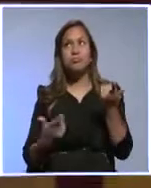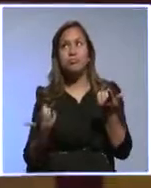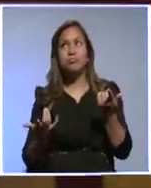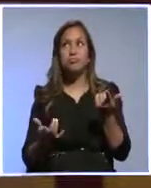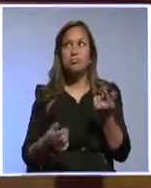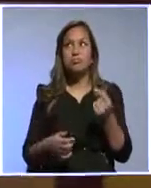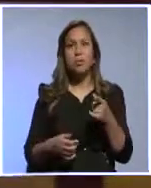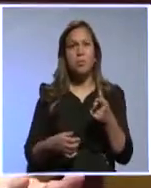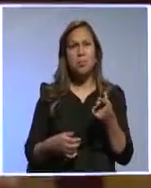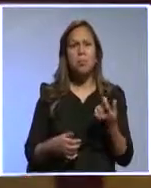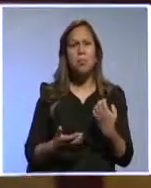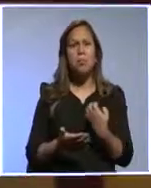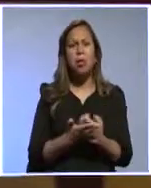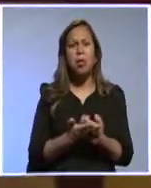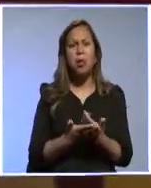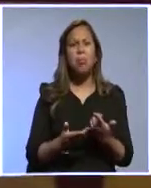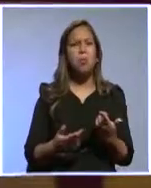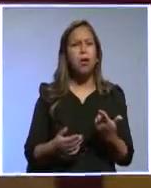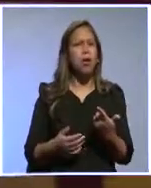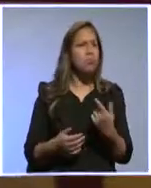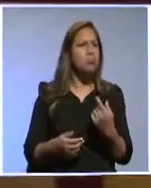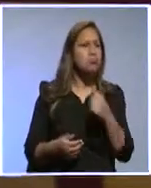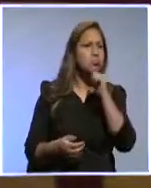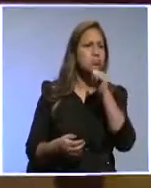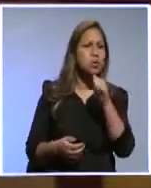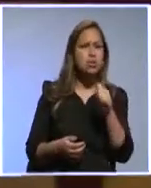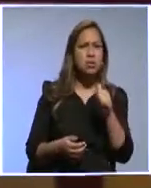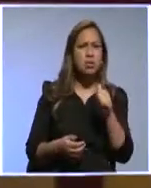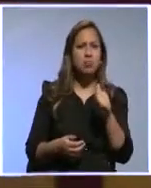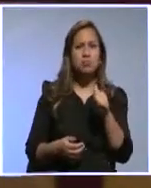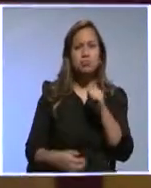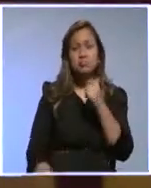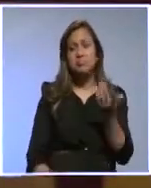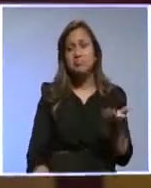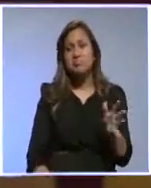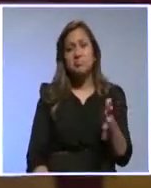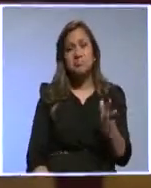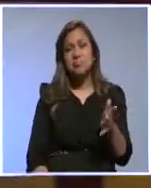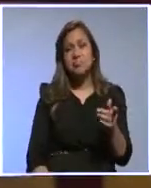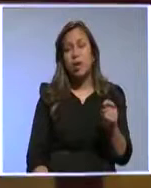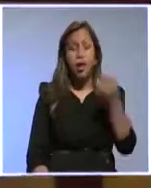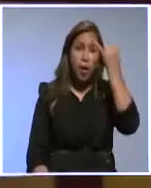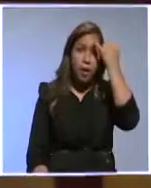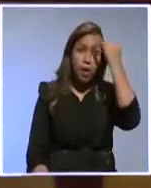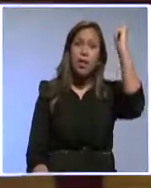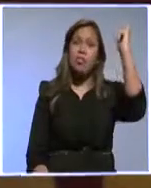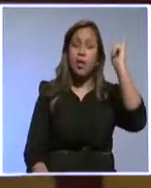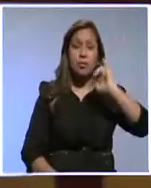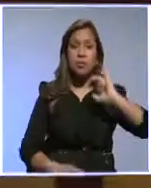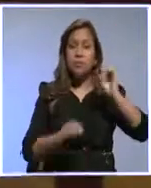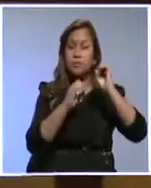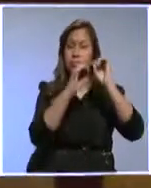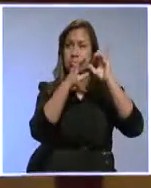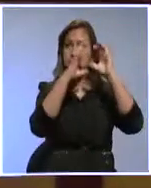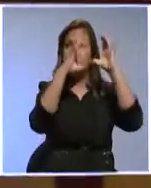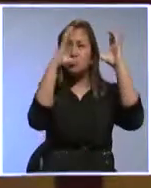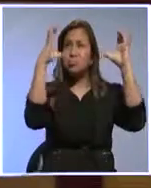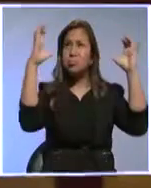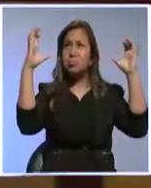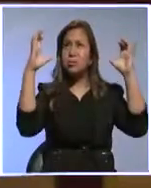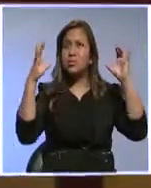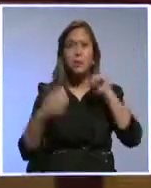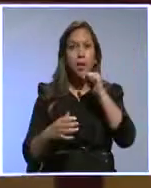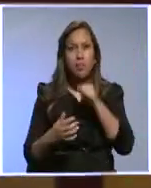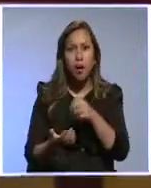llegas a financiar, no vas a poder llevarlos a cabo. Y por ese motivo es que nosotros hemos